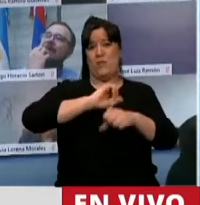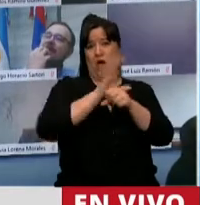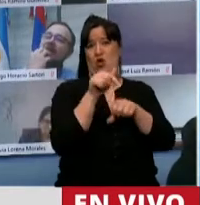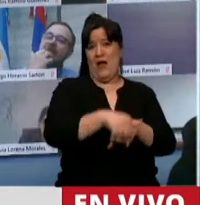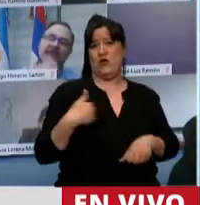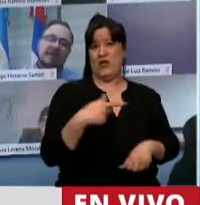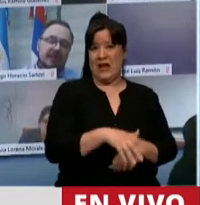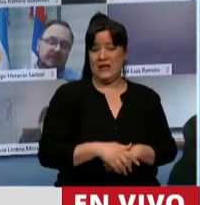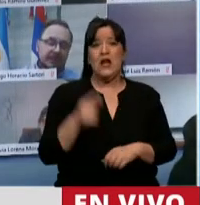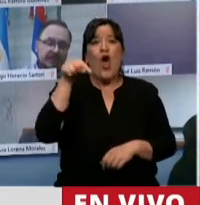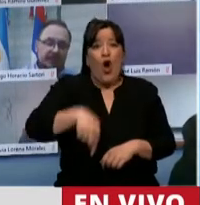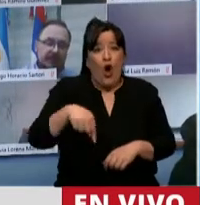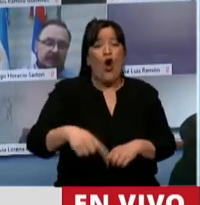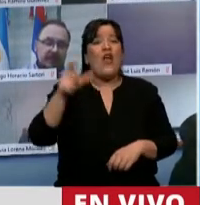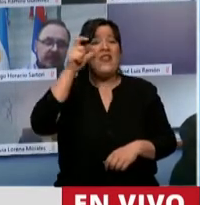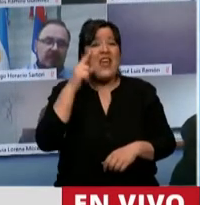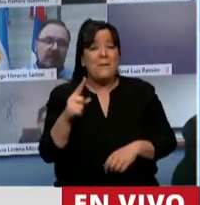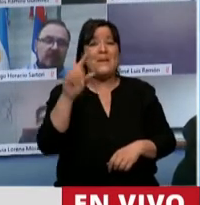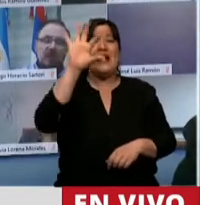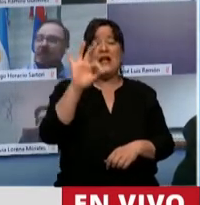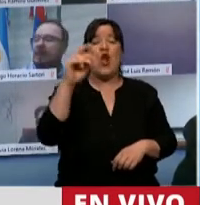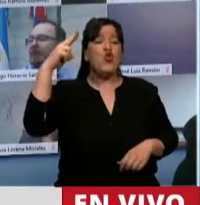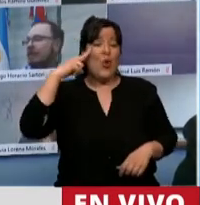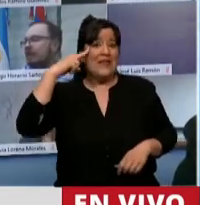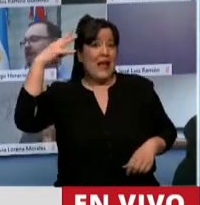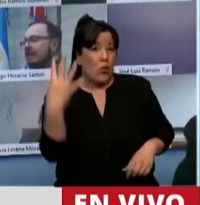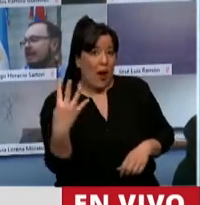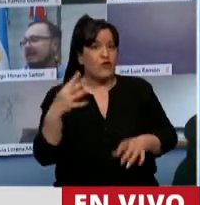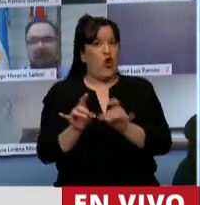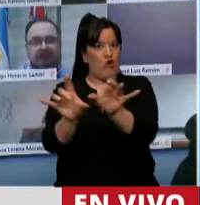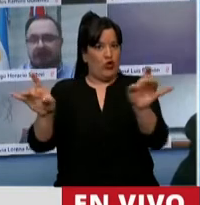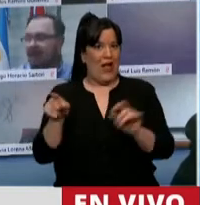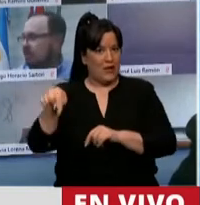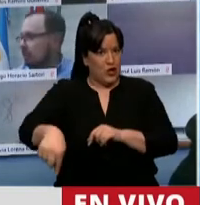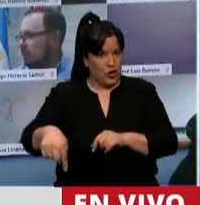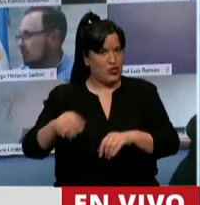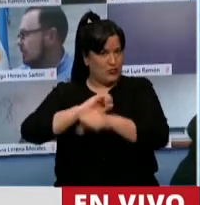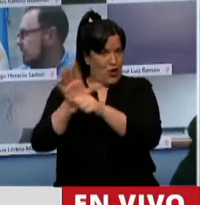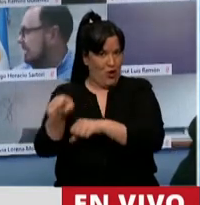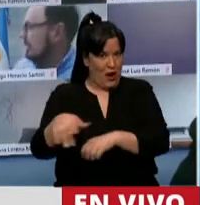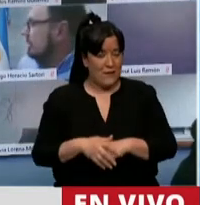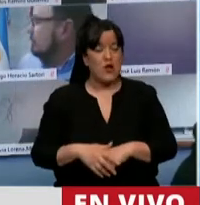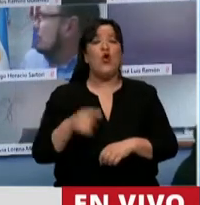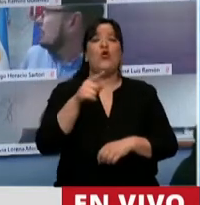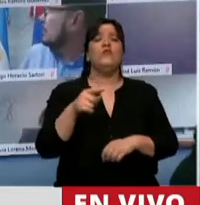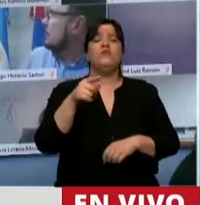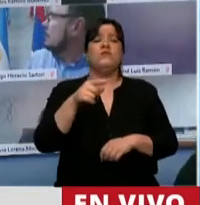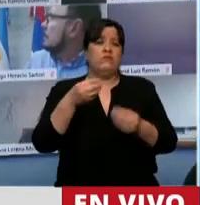Hoy hubo 10.504 contagios por COVID en la Argentina. Llevamos 428